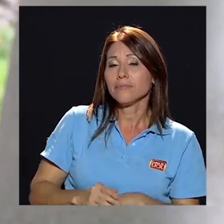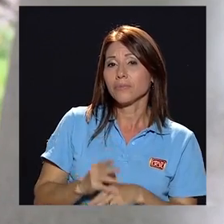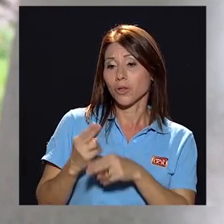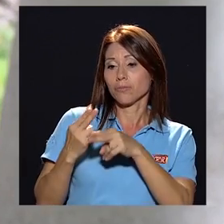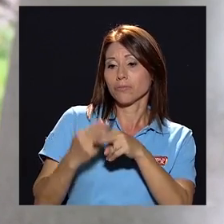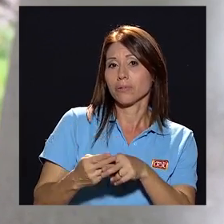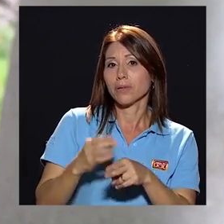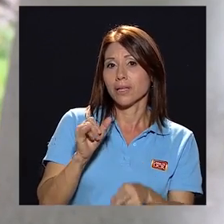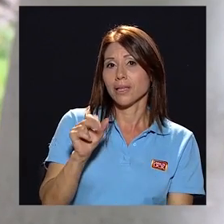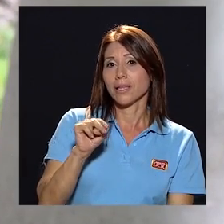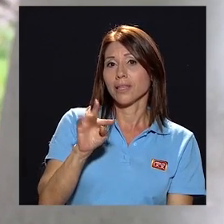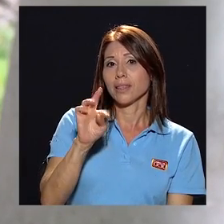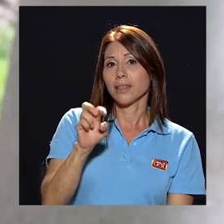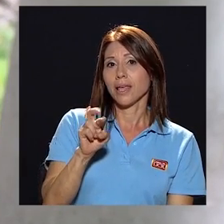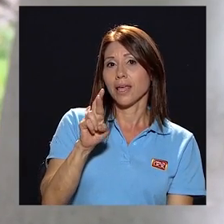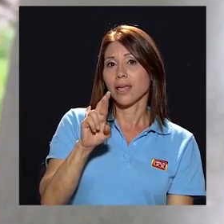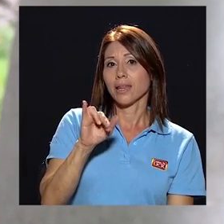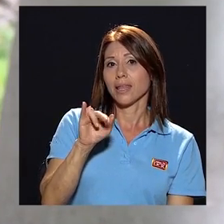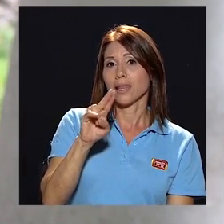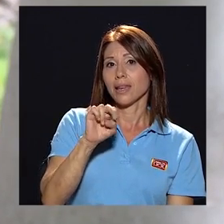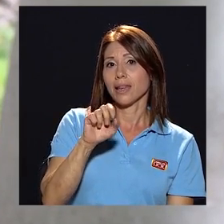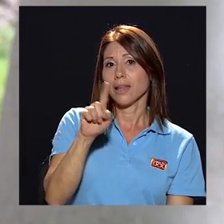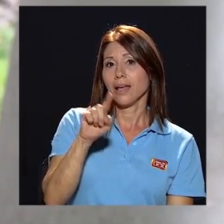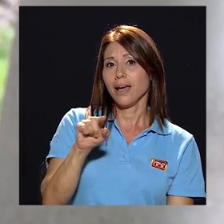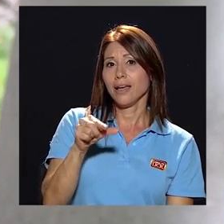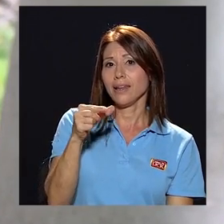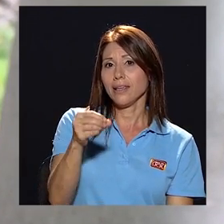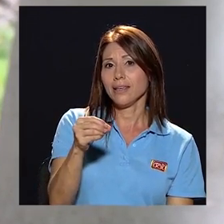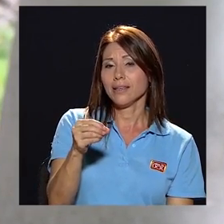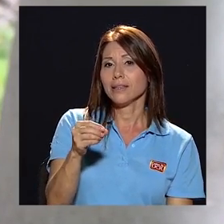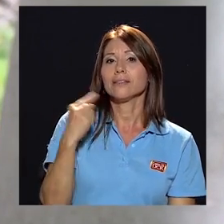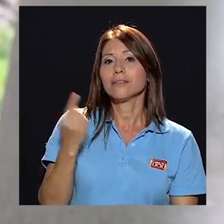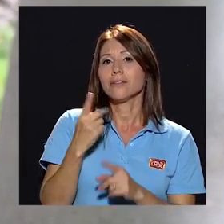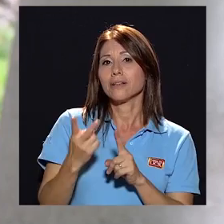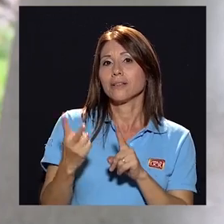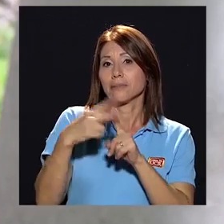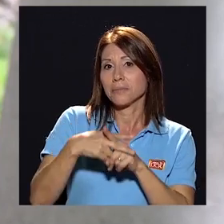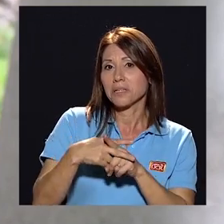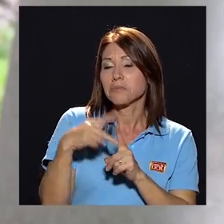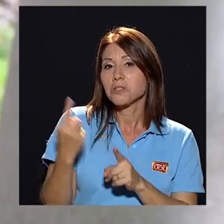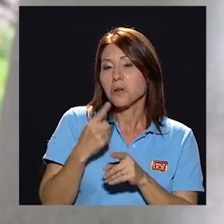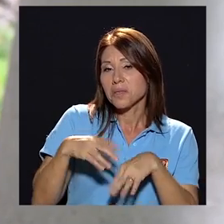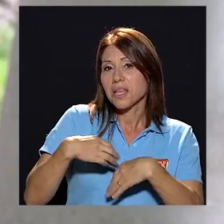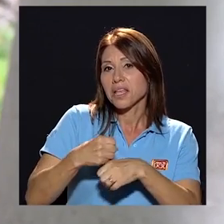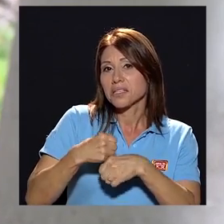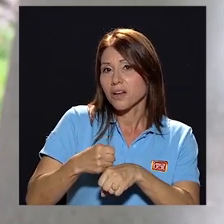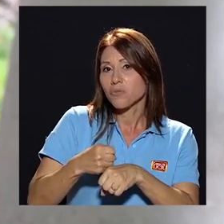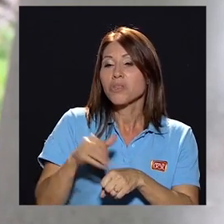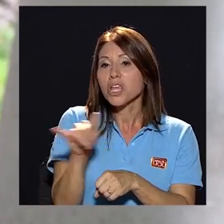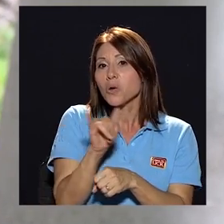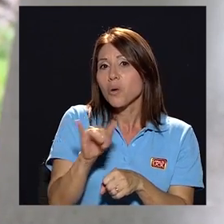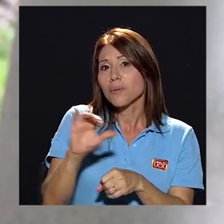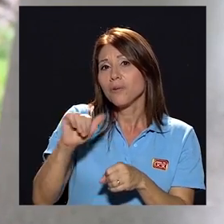respecto al itinerazgo y que se aplique o sea ahí está simplemente hay ejecutarla así como hay otras políticas